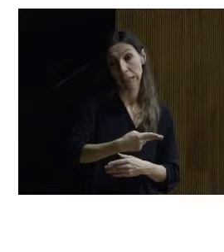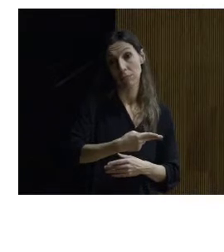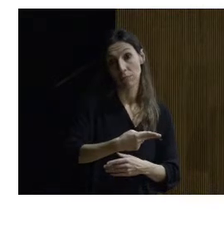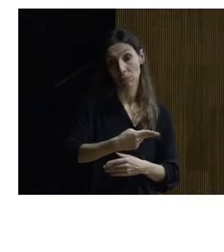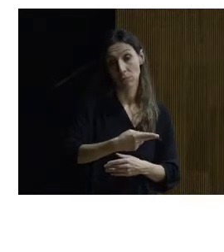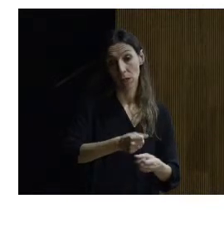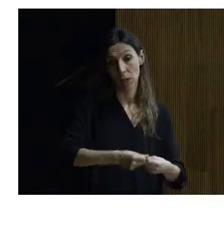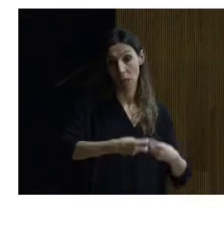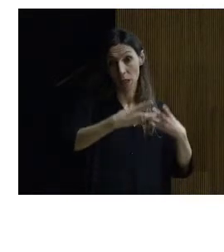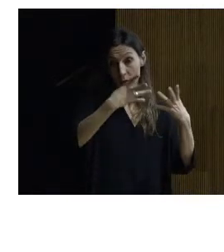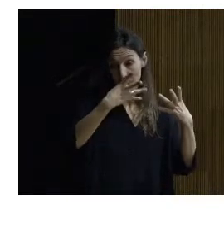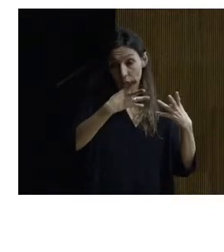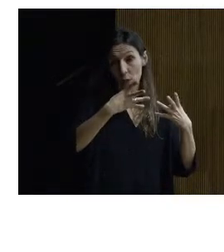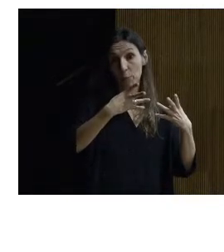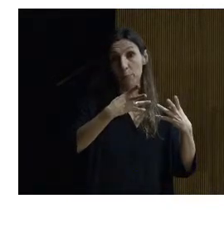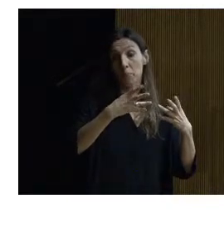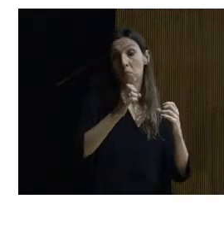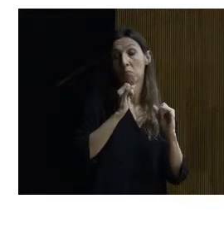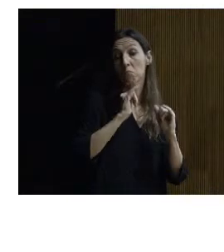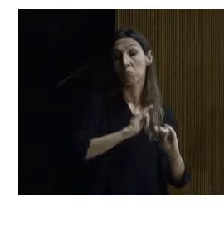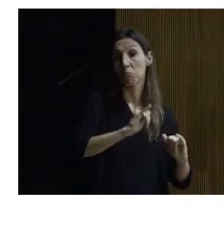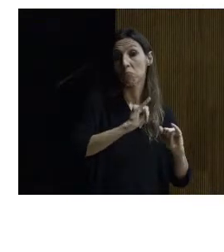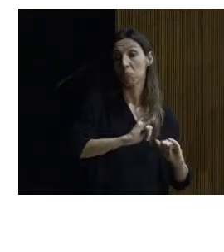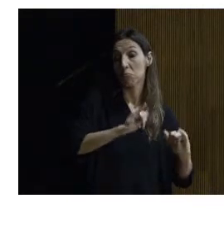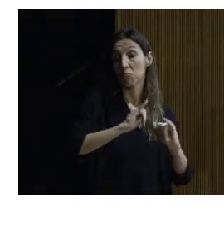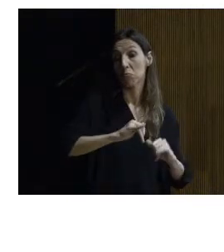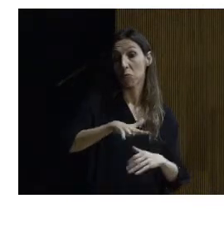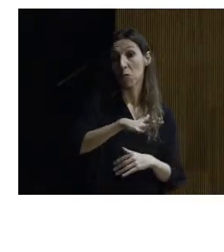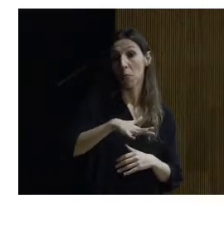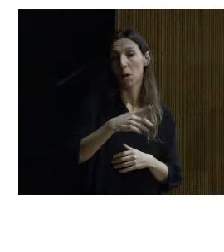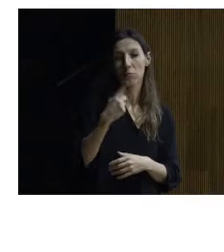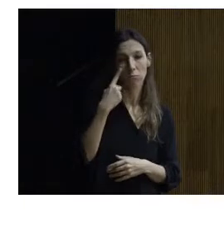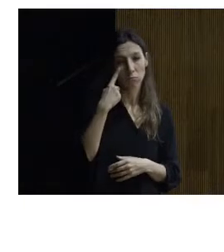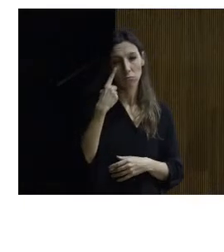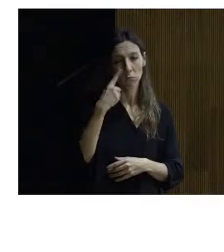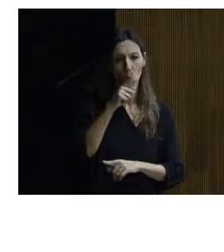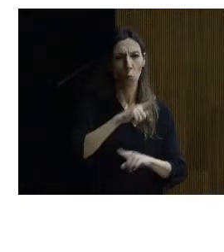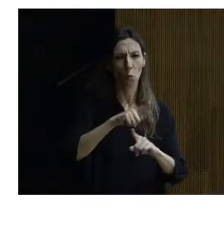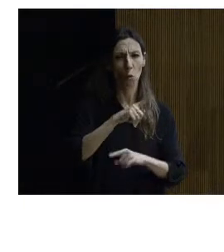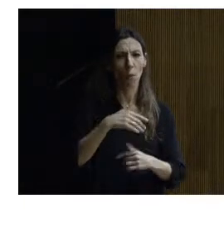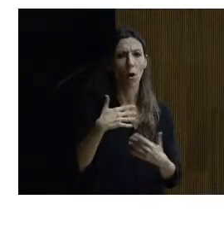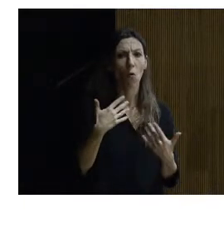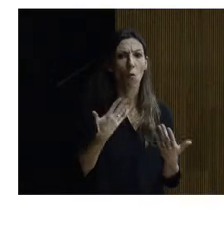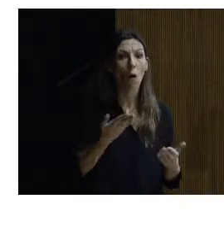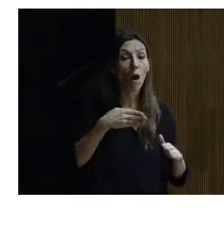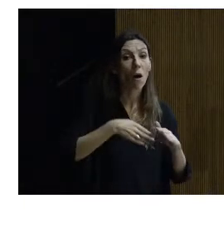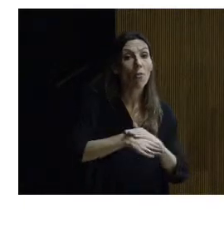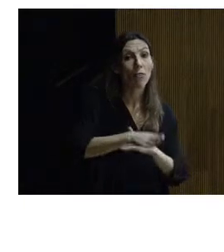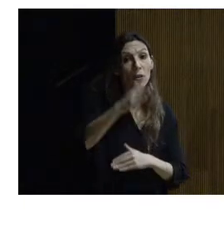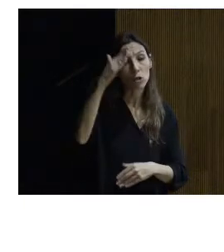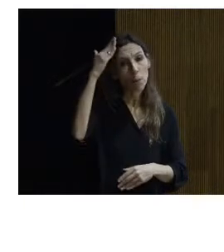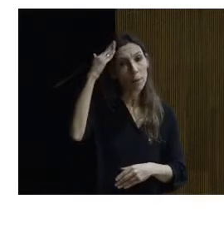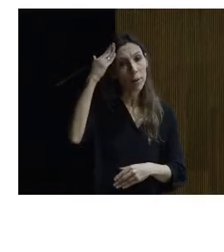realizamos un un paseo por sus dependencias fuimos detectando los problemas que había pues bueno ahí señalamos el acceso principal